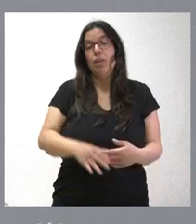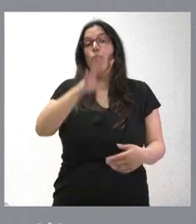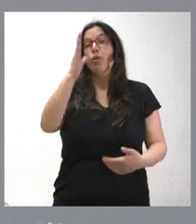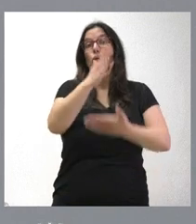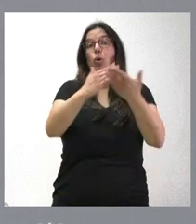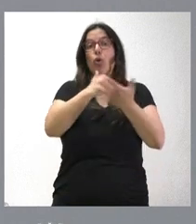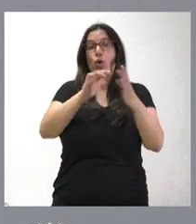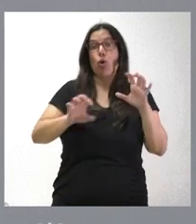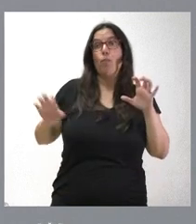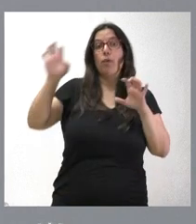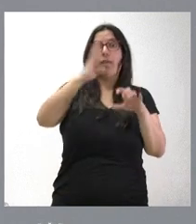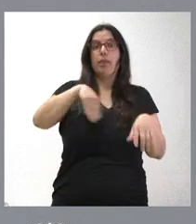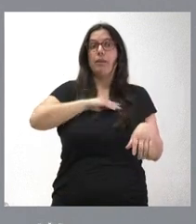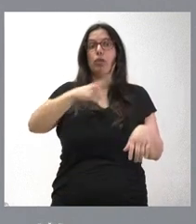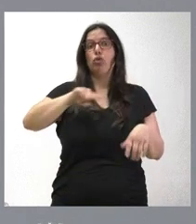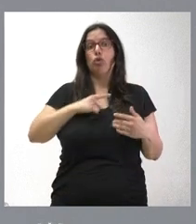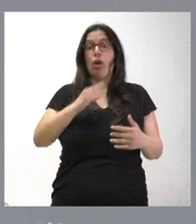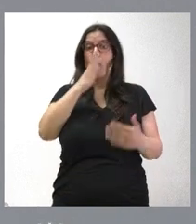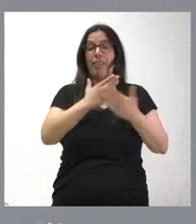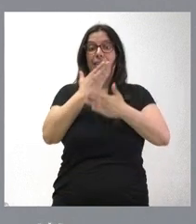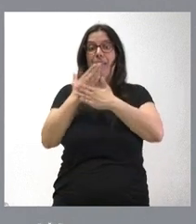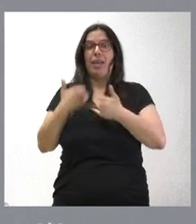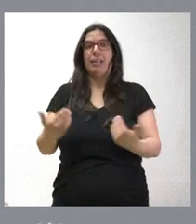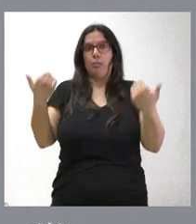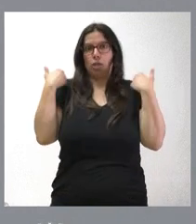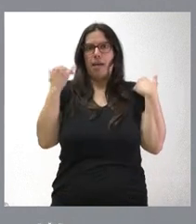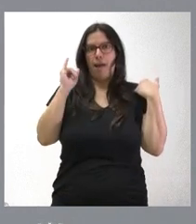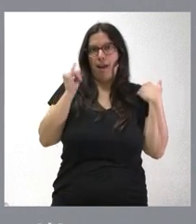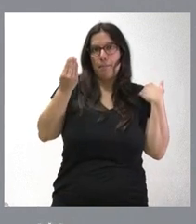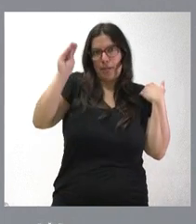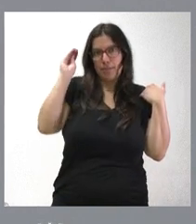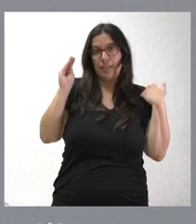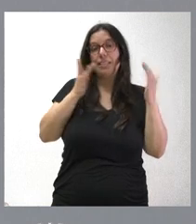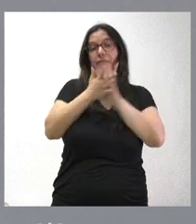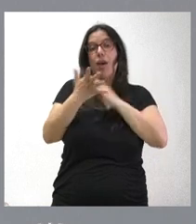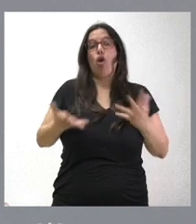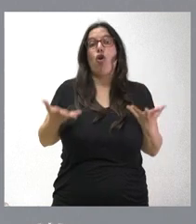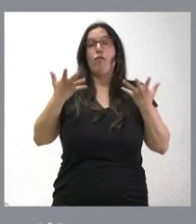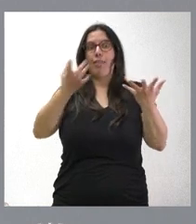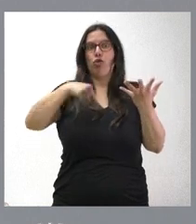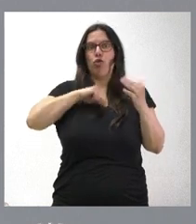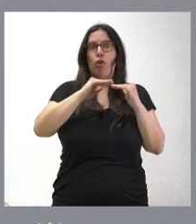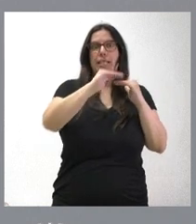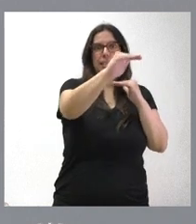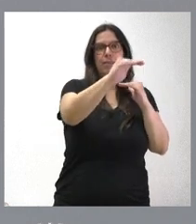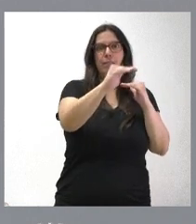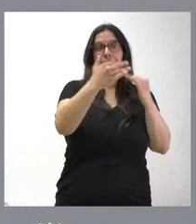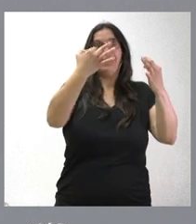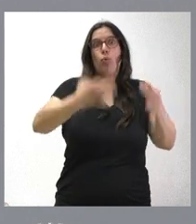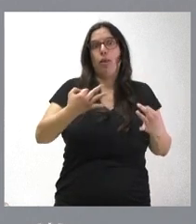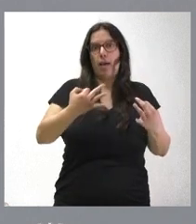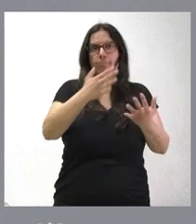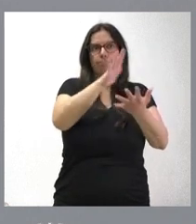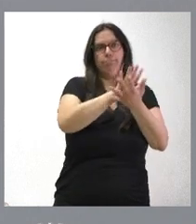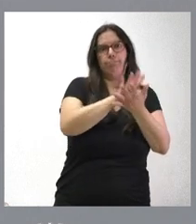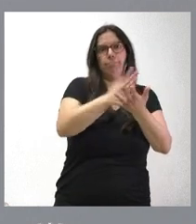autónomas en España nos corresponde una responsabilidad estos días, que es el ofrecer estabilidad, seguridad y